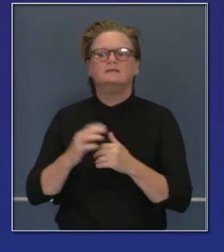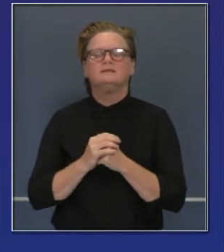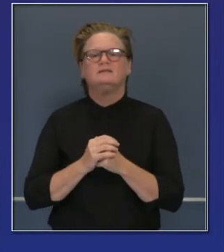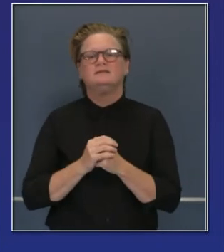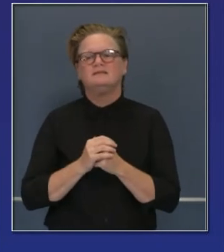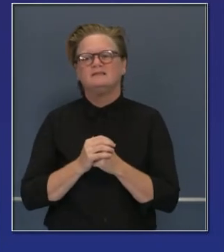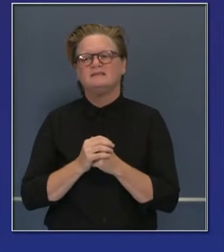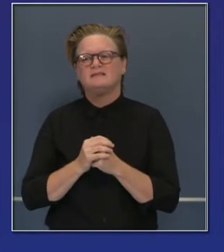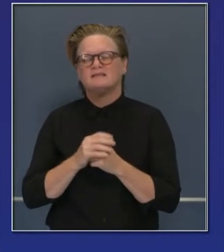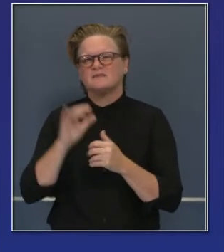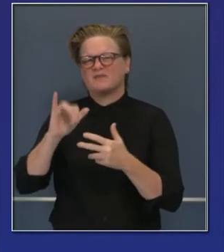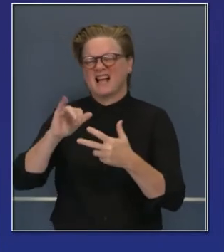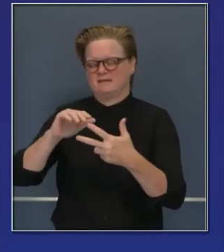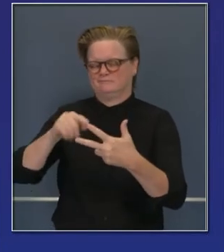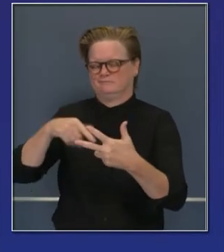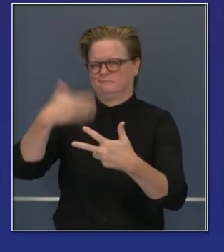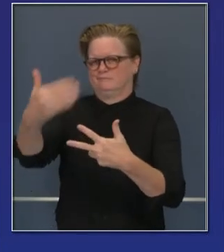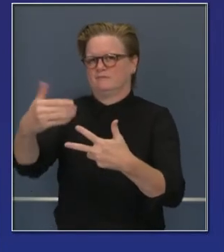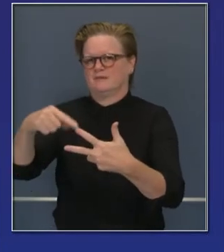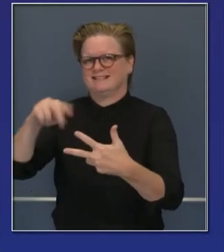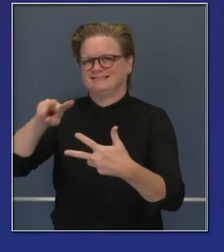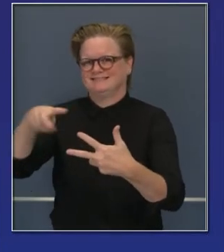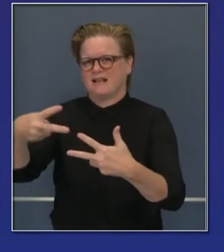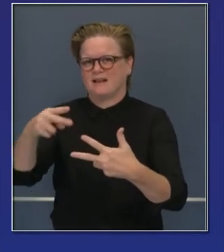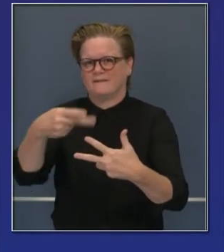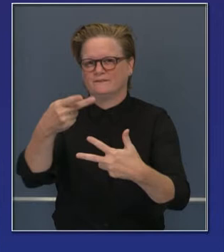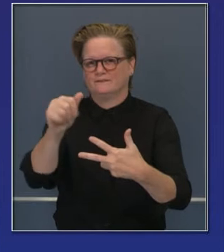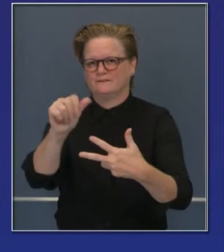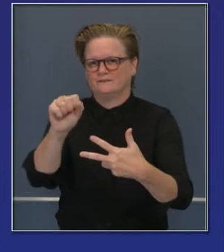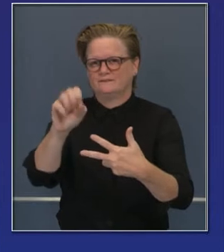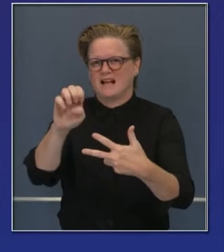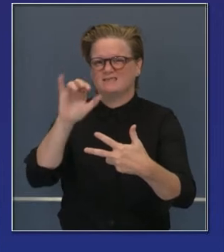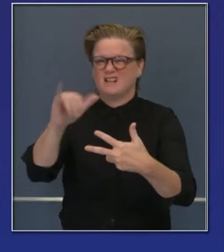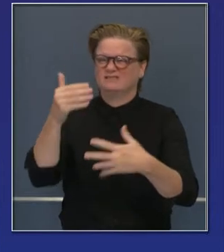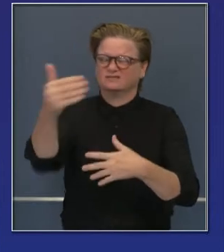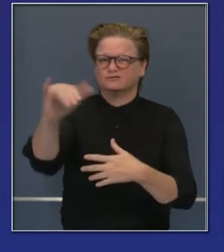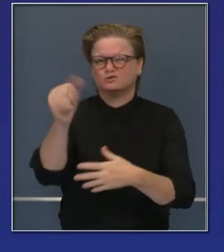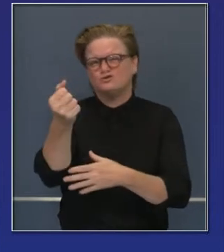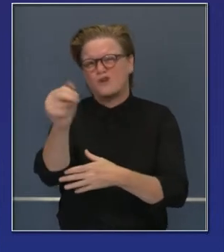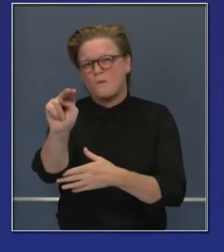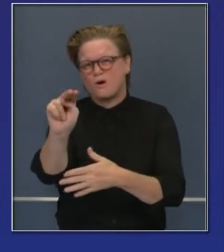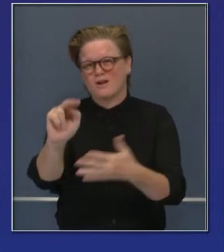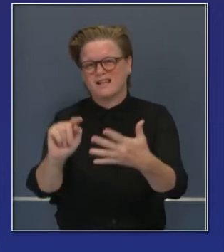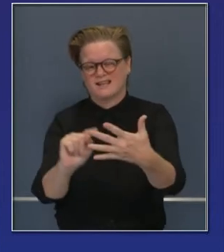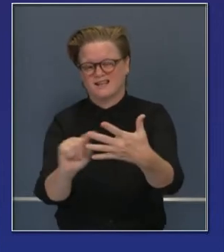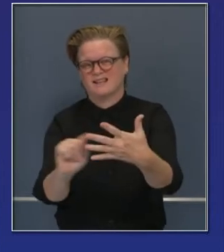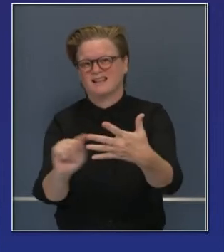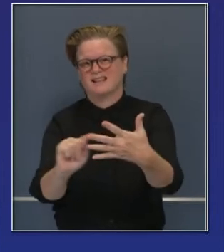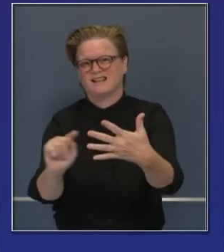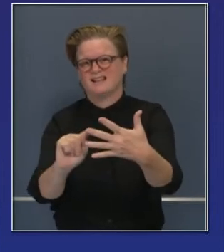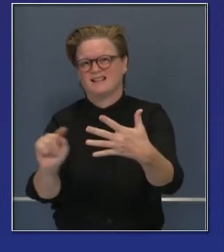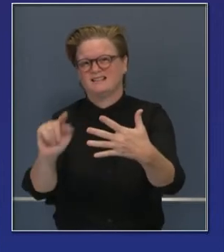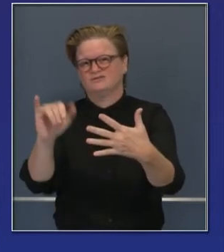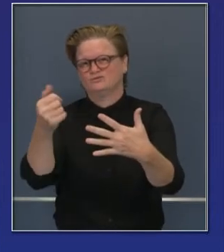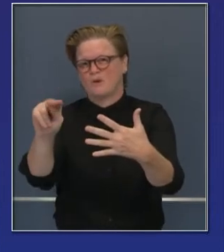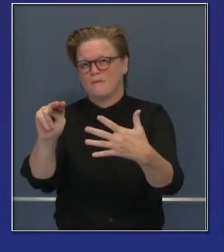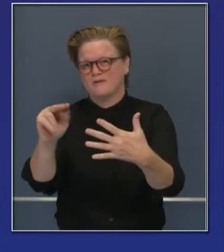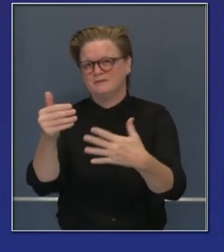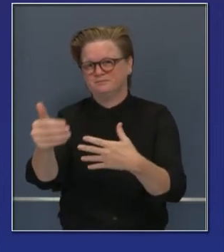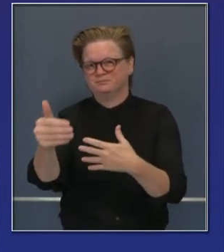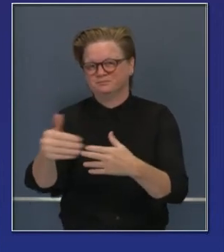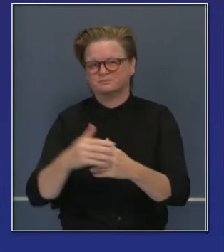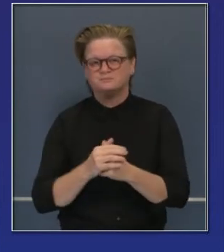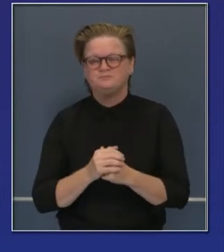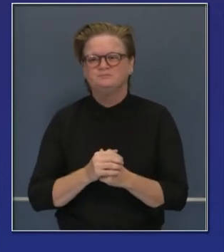mediados de enero. Este Comité Consultorio, como mencioné, aquí ven que son líderes